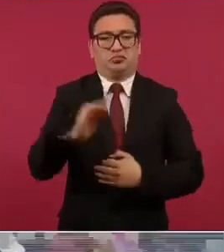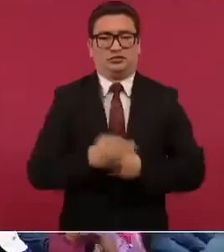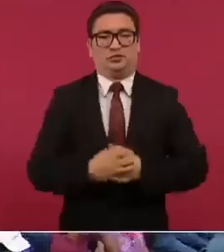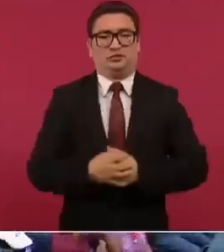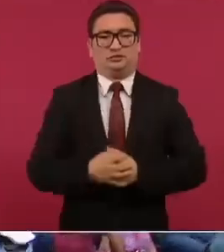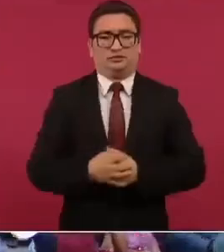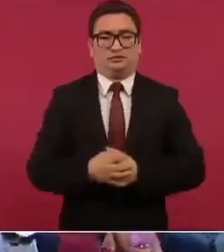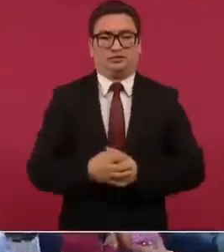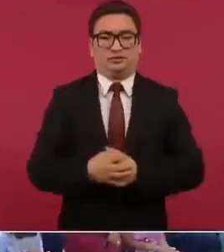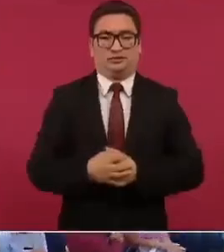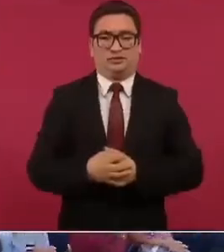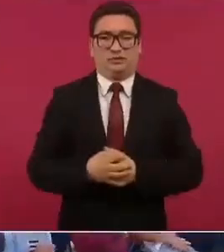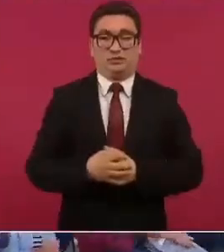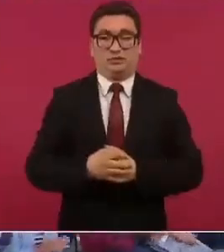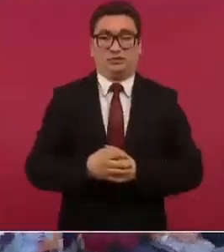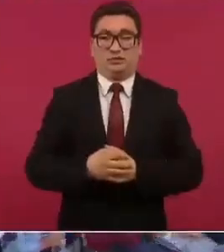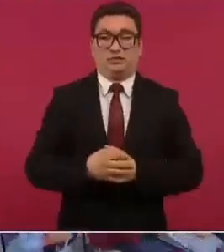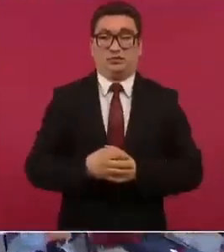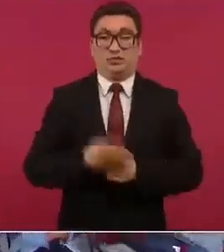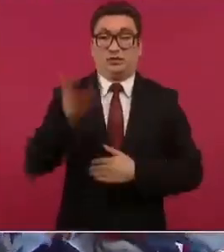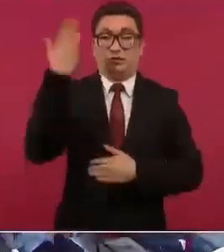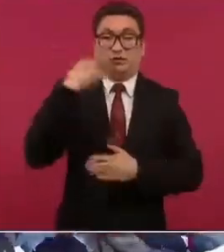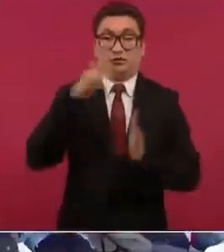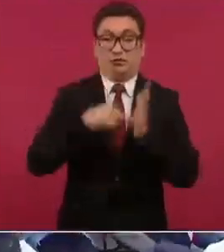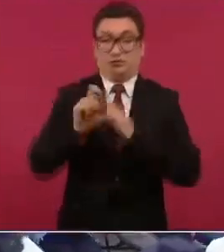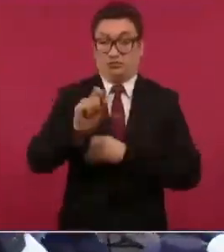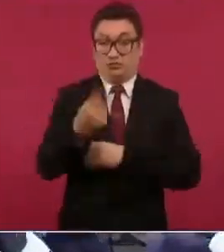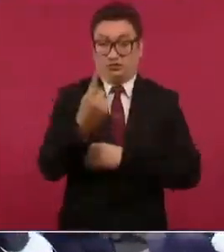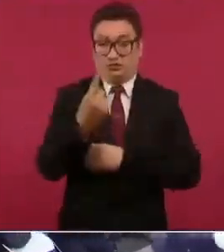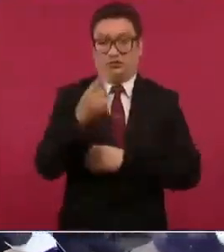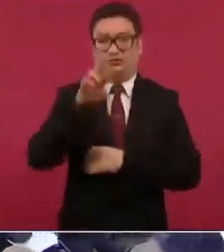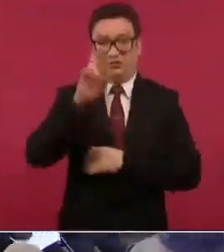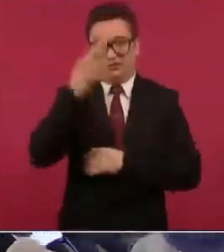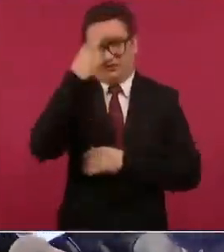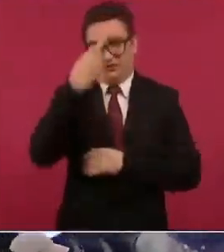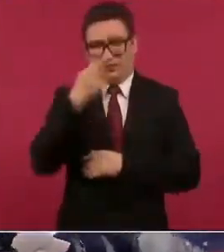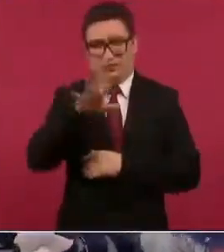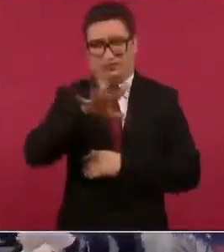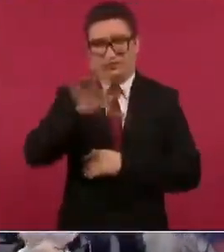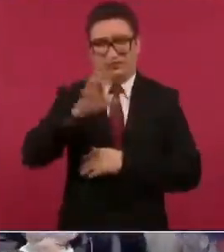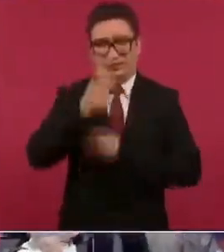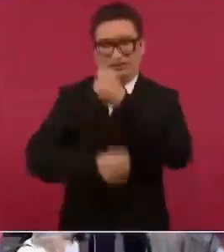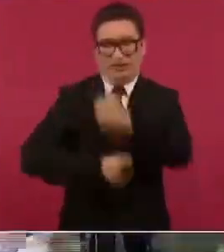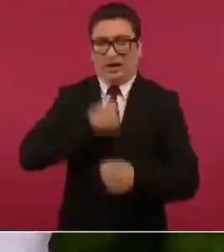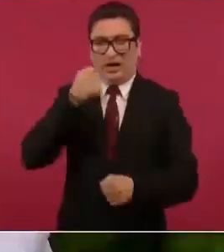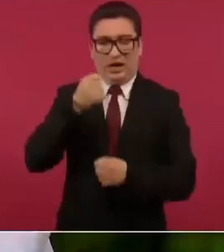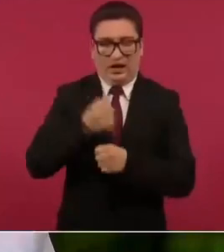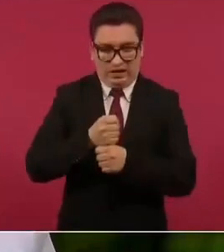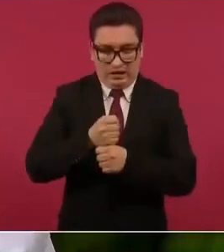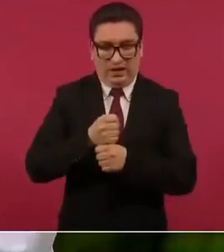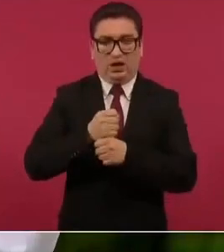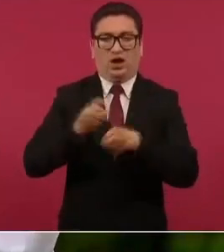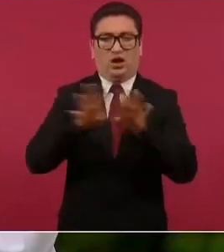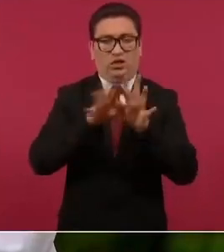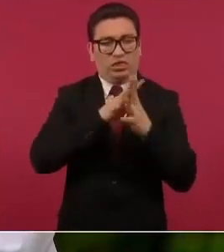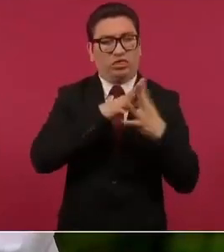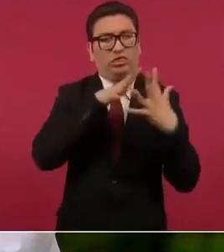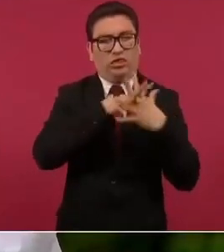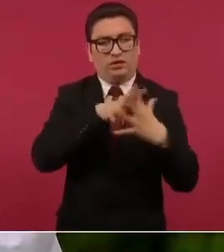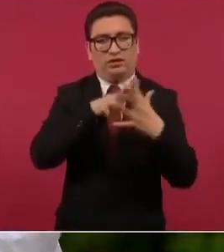en 2021 recordamos los 500 años de la batalla por Tenochitlán